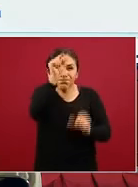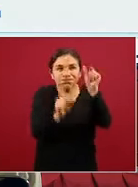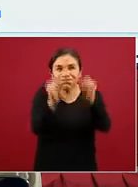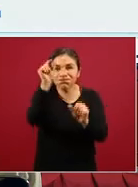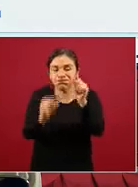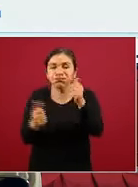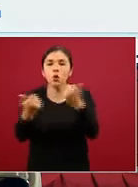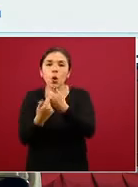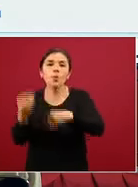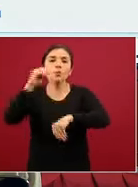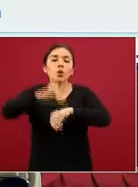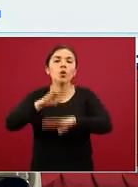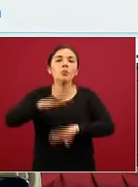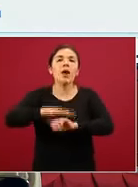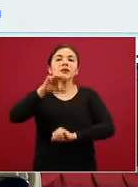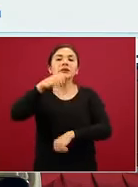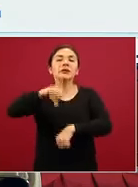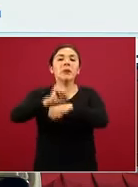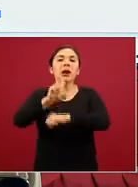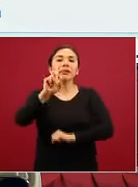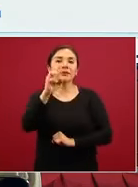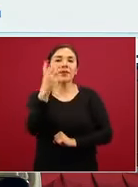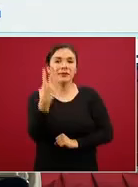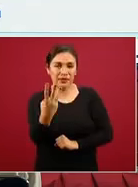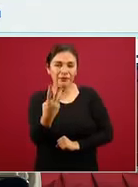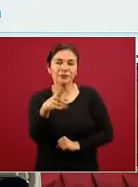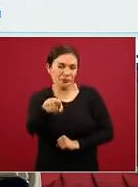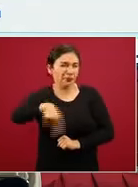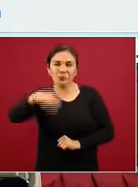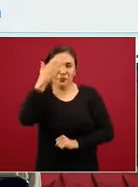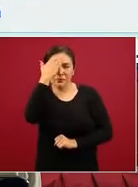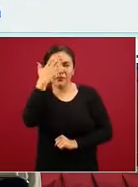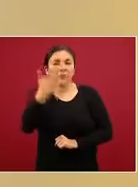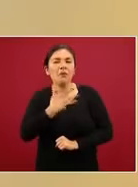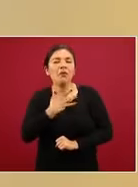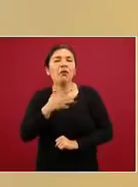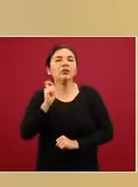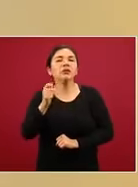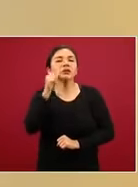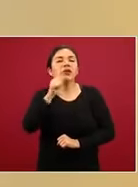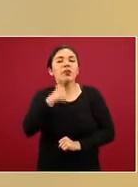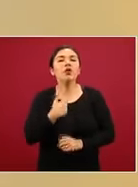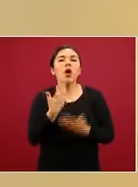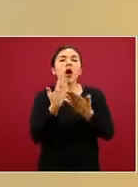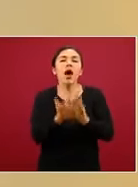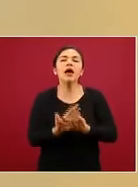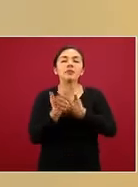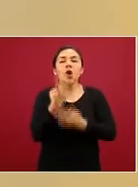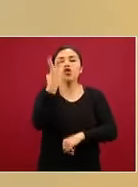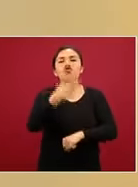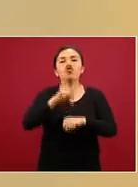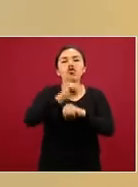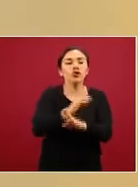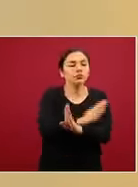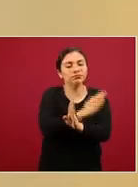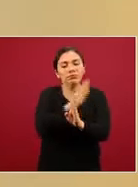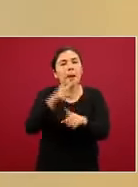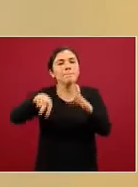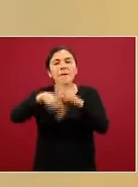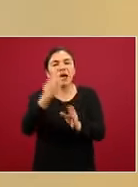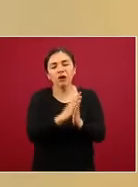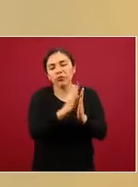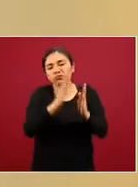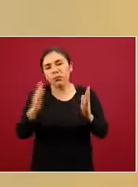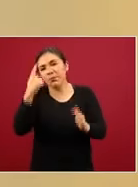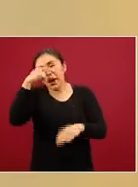incluirán a la semana treinta y tres que como saben pues tienen un dejamos un espacio de dos semanas para